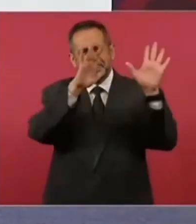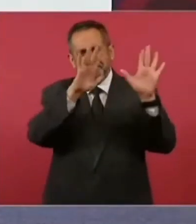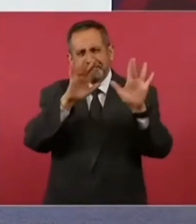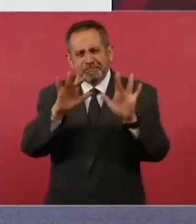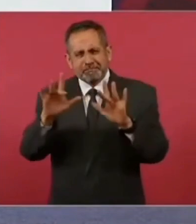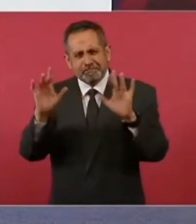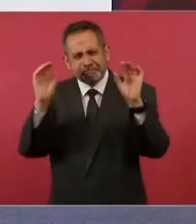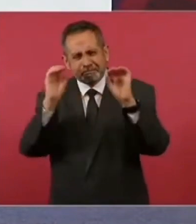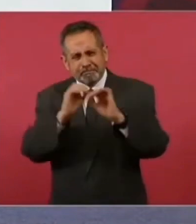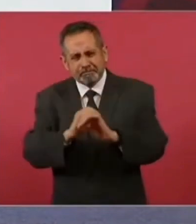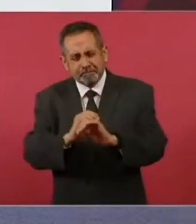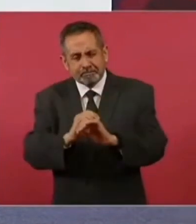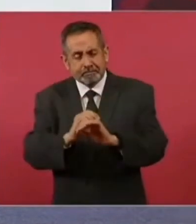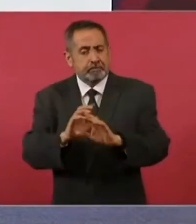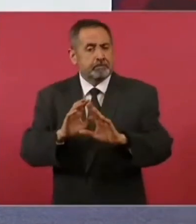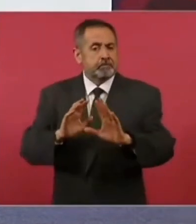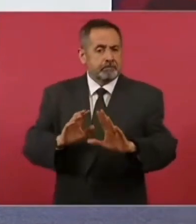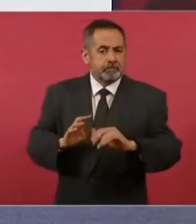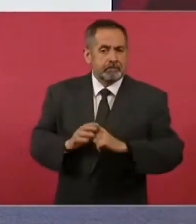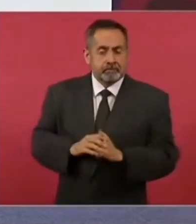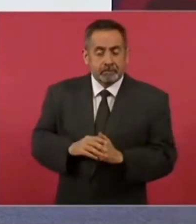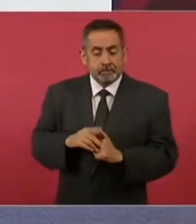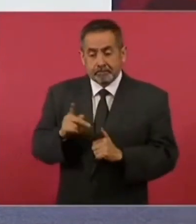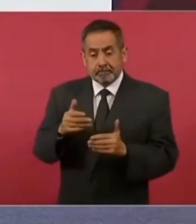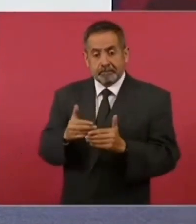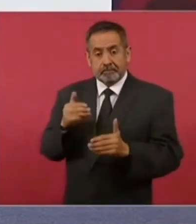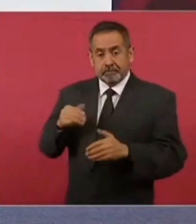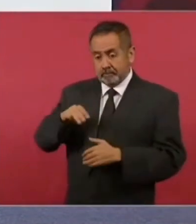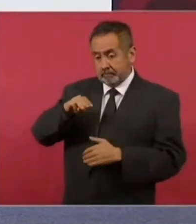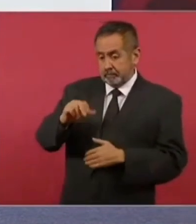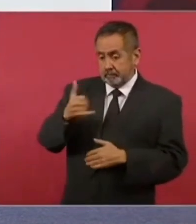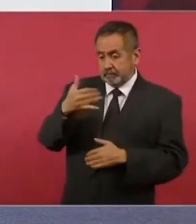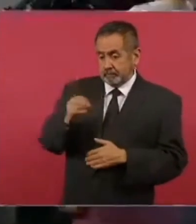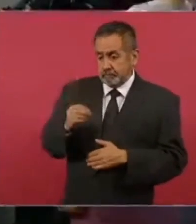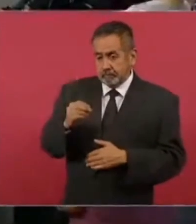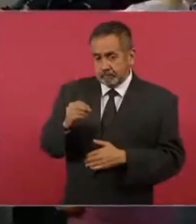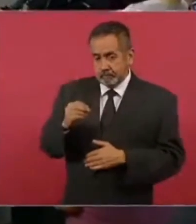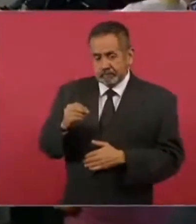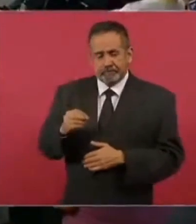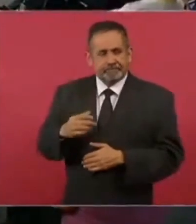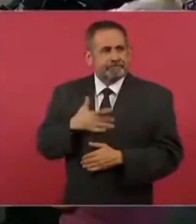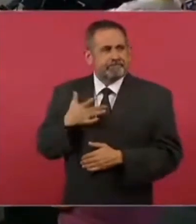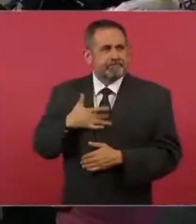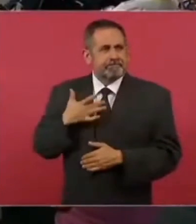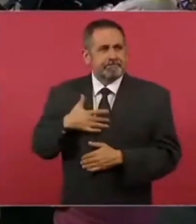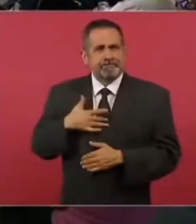Tú no me dijiste que mayo es eterno.